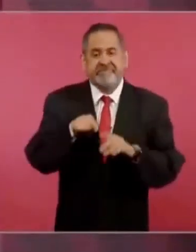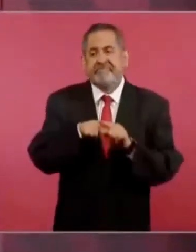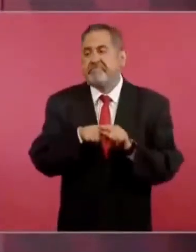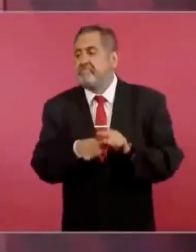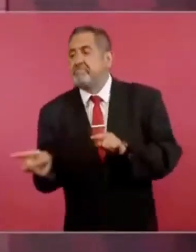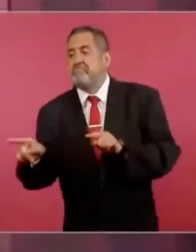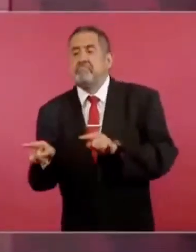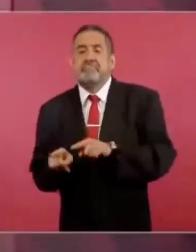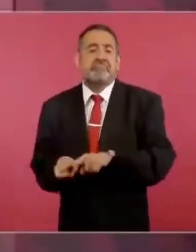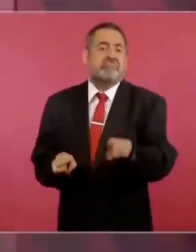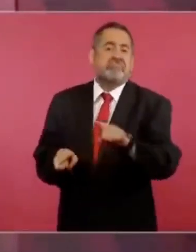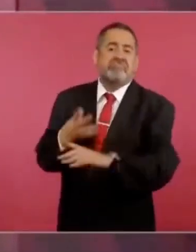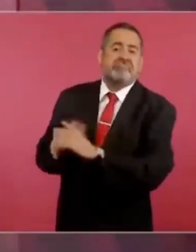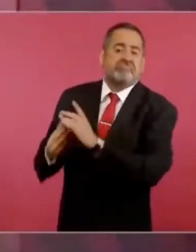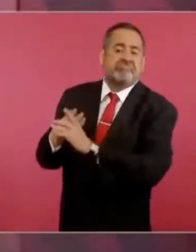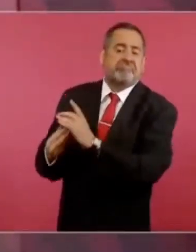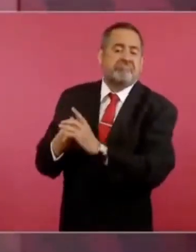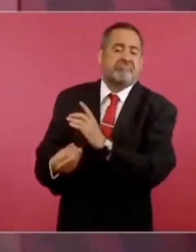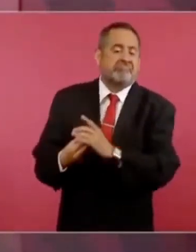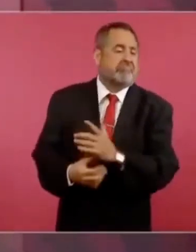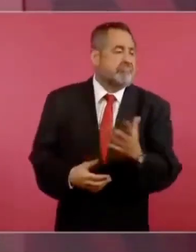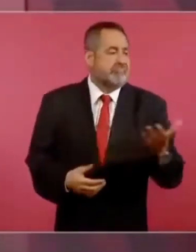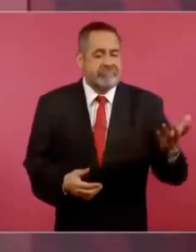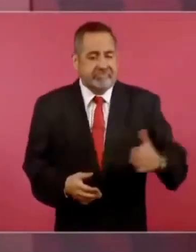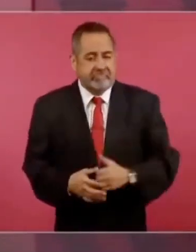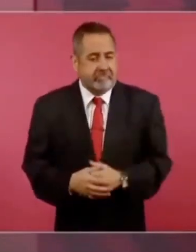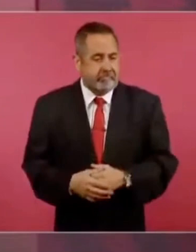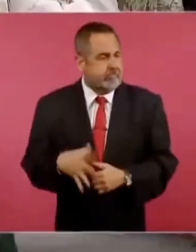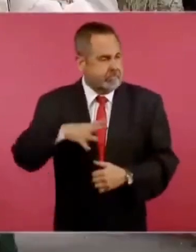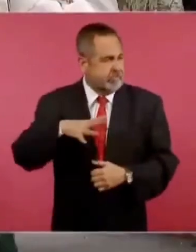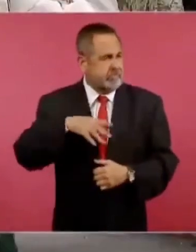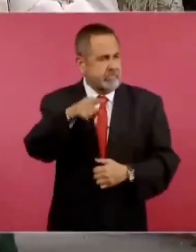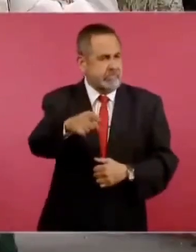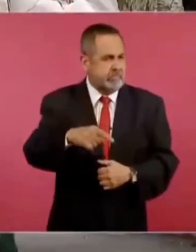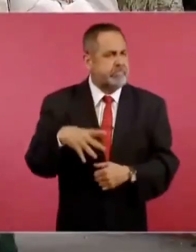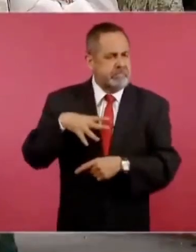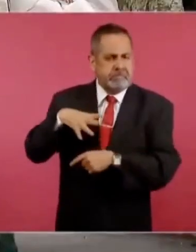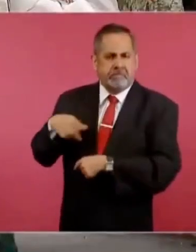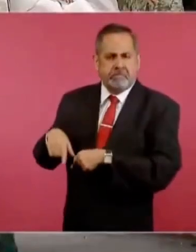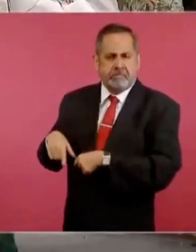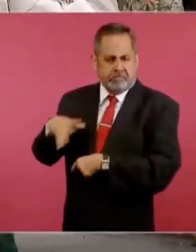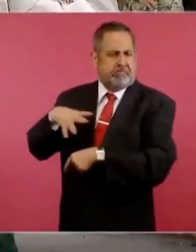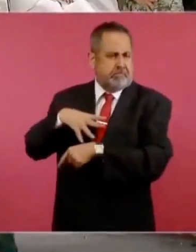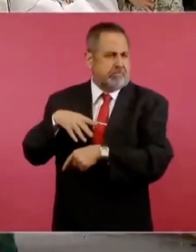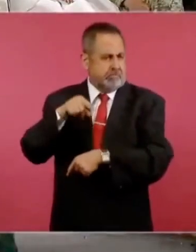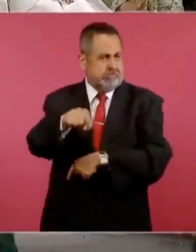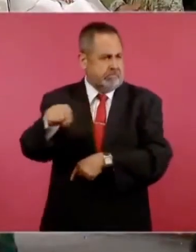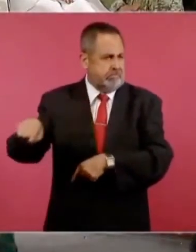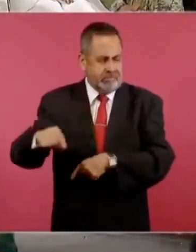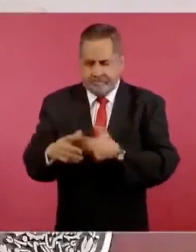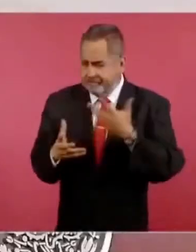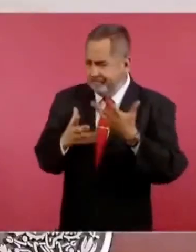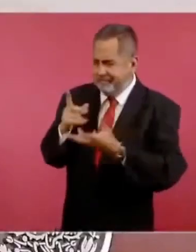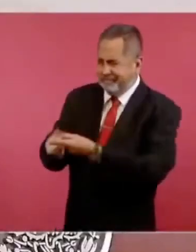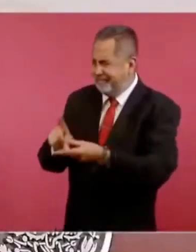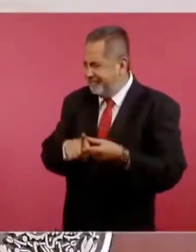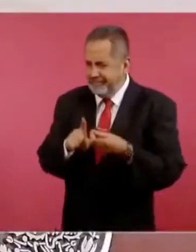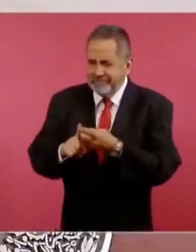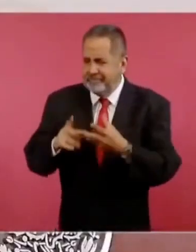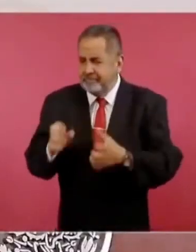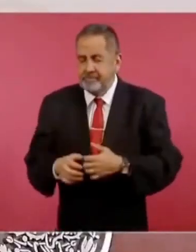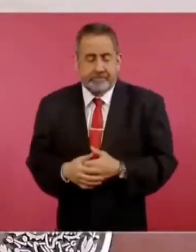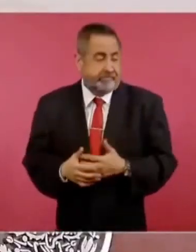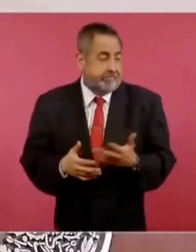dirección y hablaban de su presencia en varios lugares al mismo tiempo. Luego, la